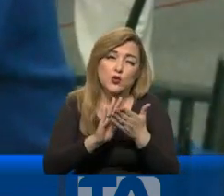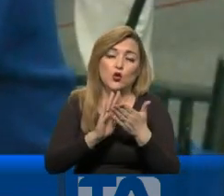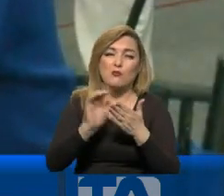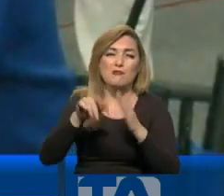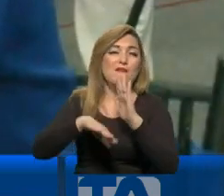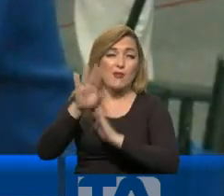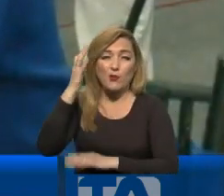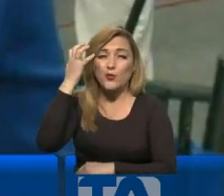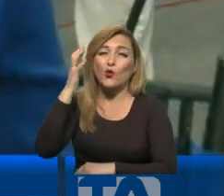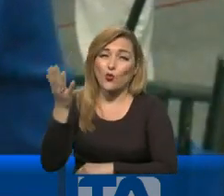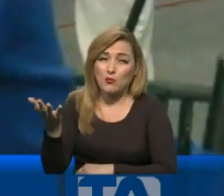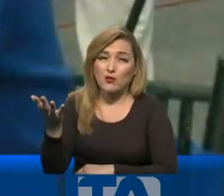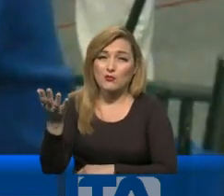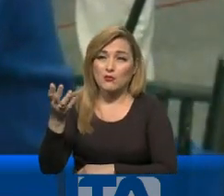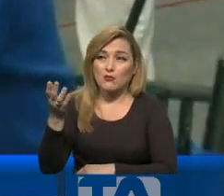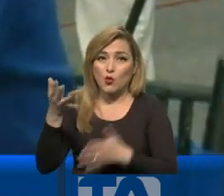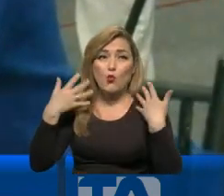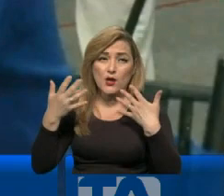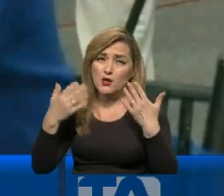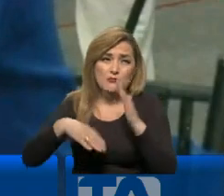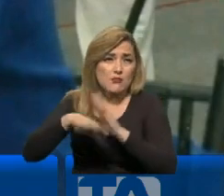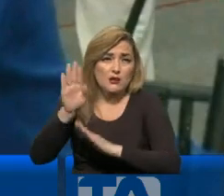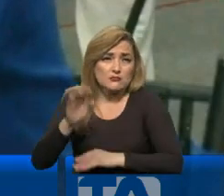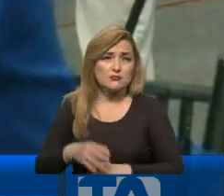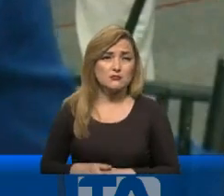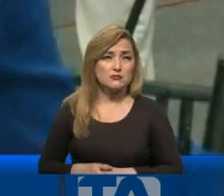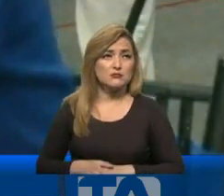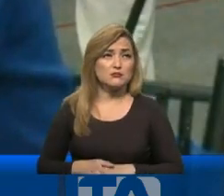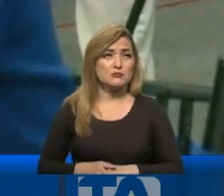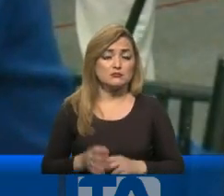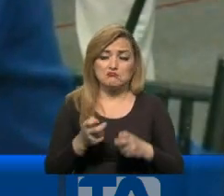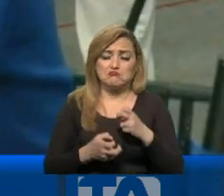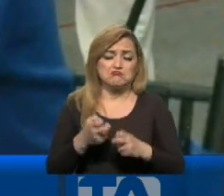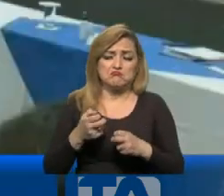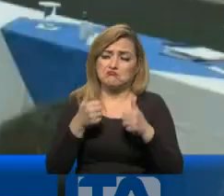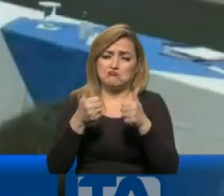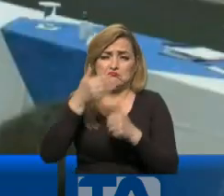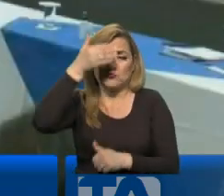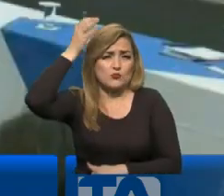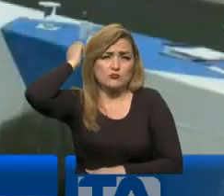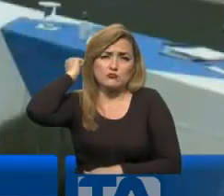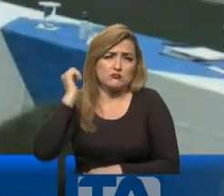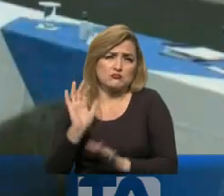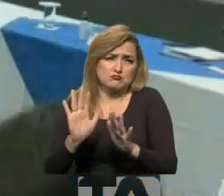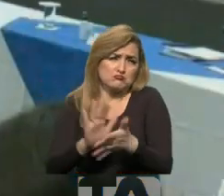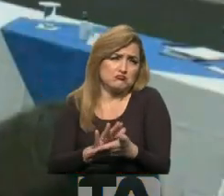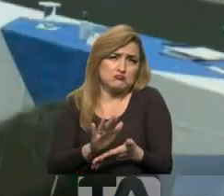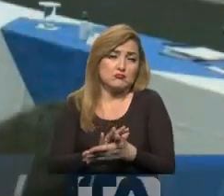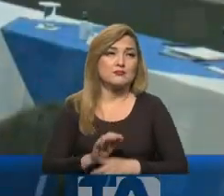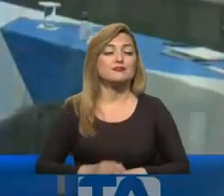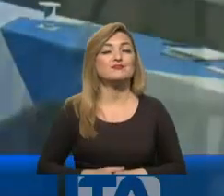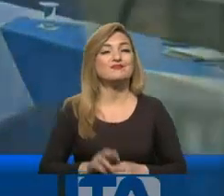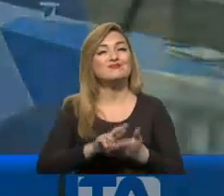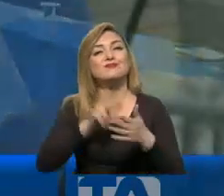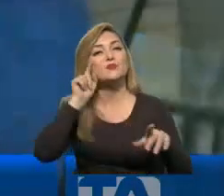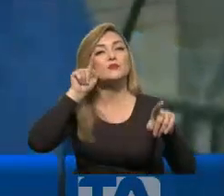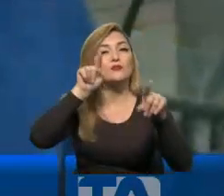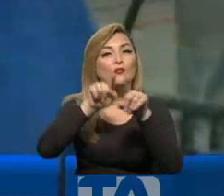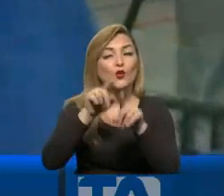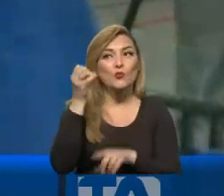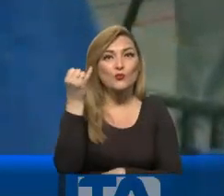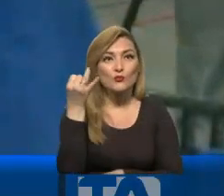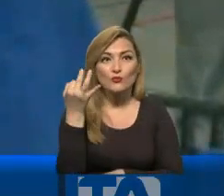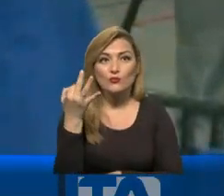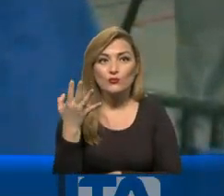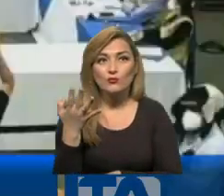preocupación. Yo no tengo ningún problema, candidato Pérez. Pero lo que era una reunión para acordar el recuento